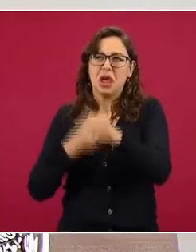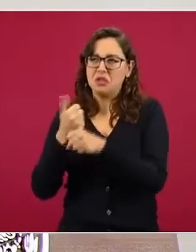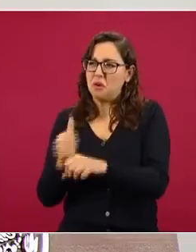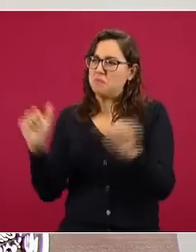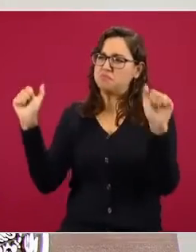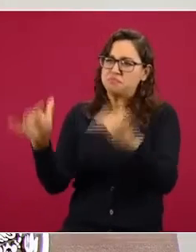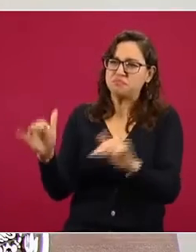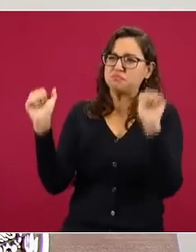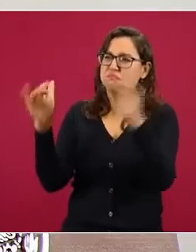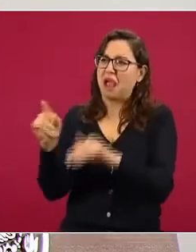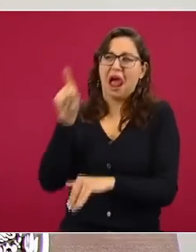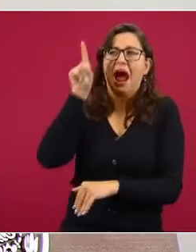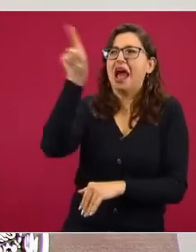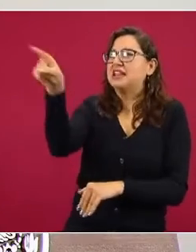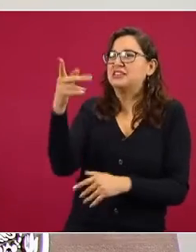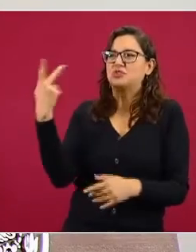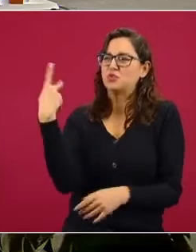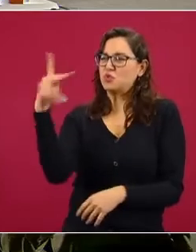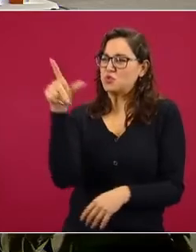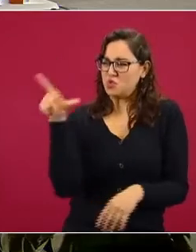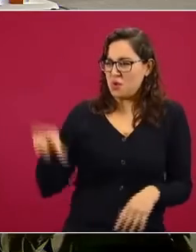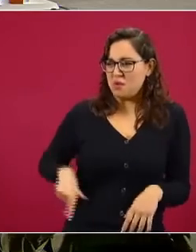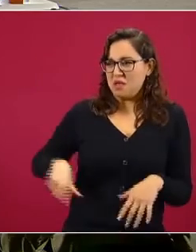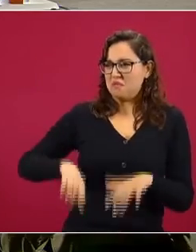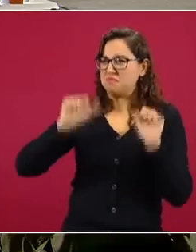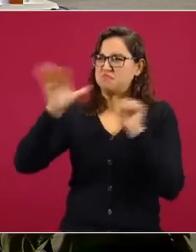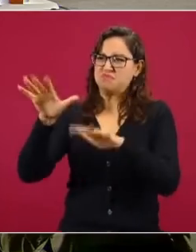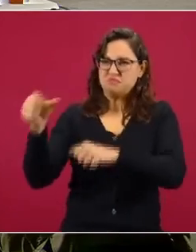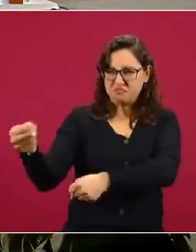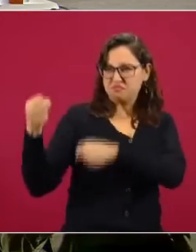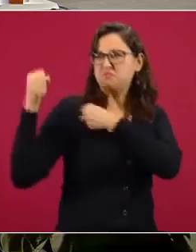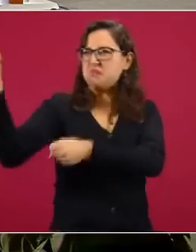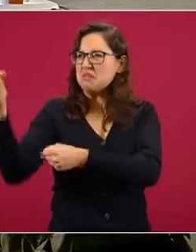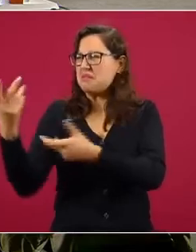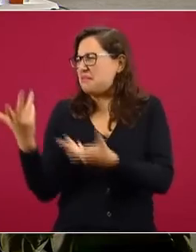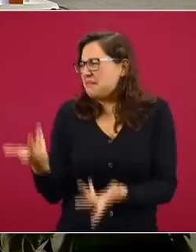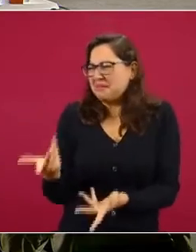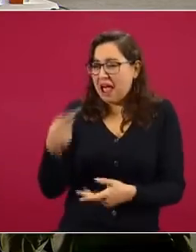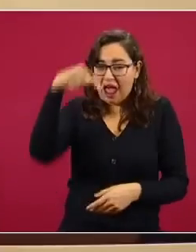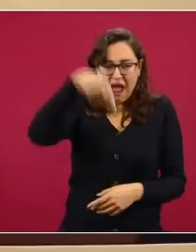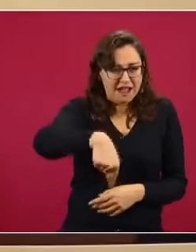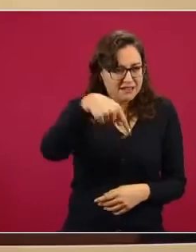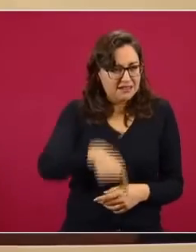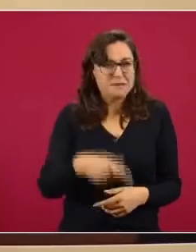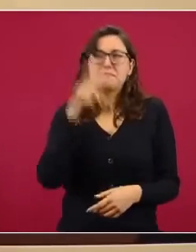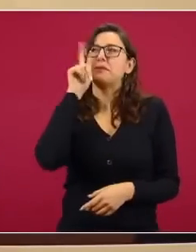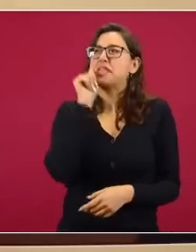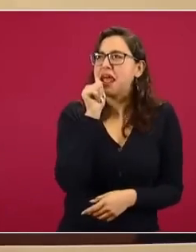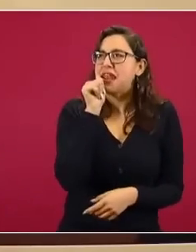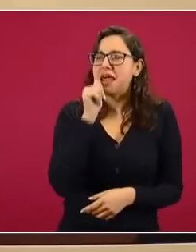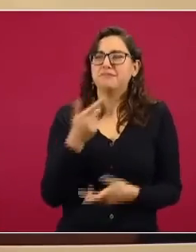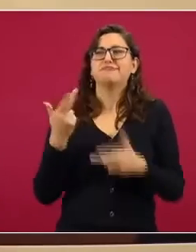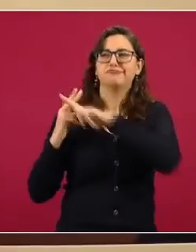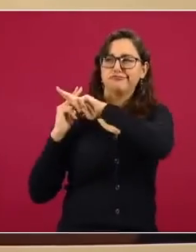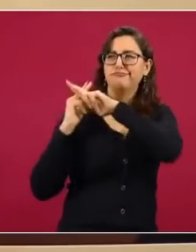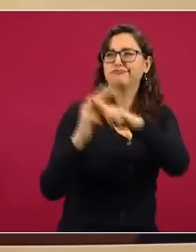frente al Palacio de Oriente nada menos mientras que aquí conmemoramos la revolución la primera del siglo XX